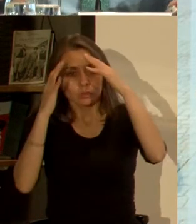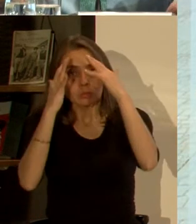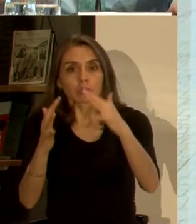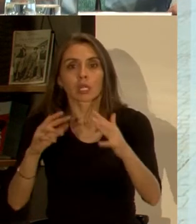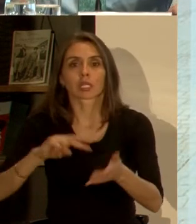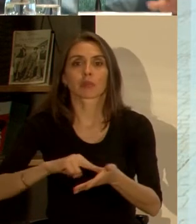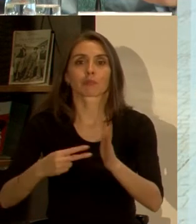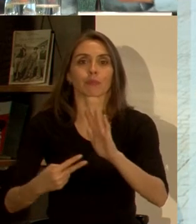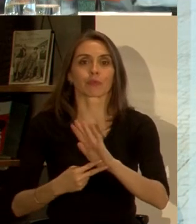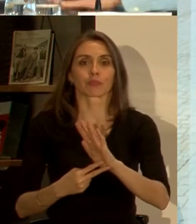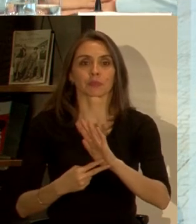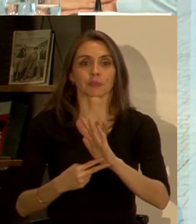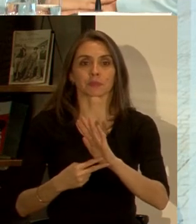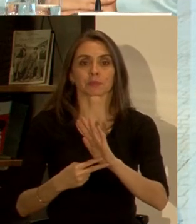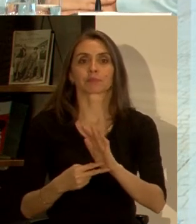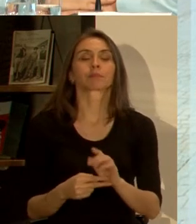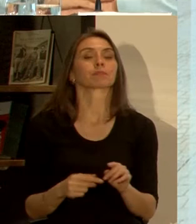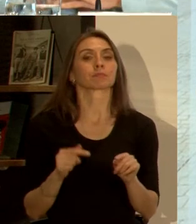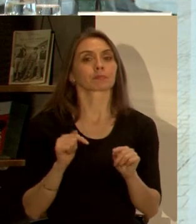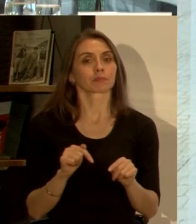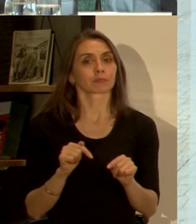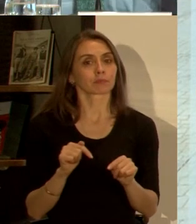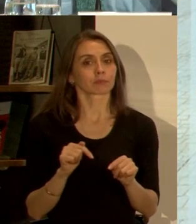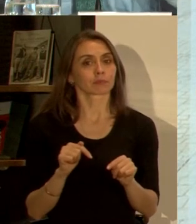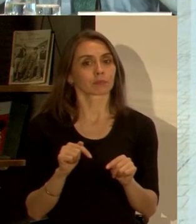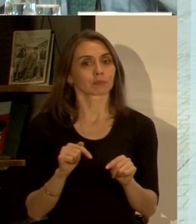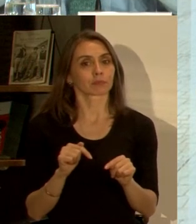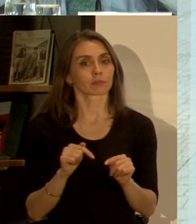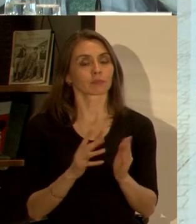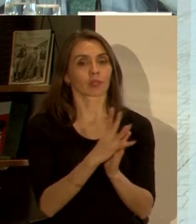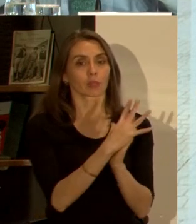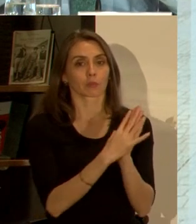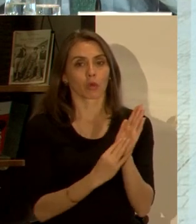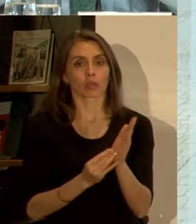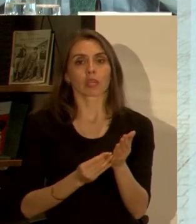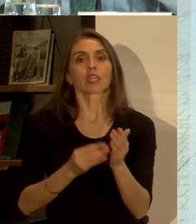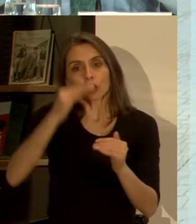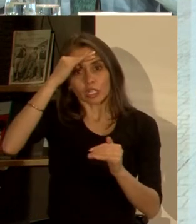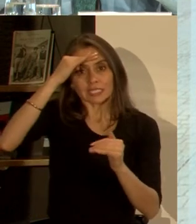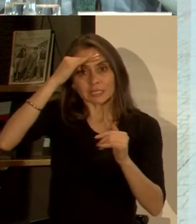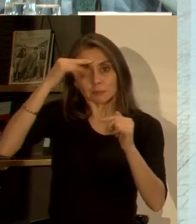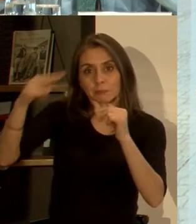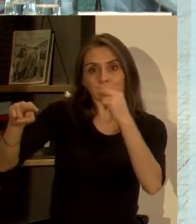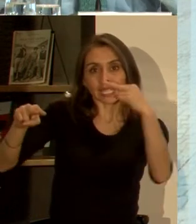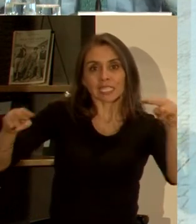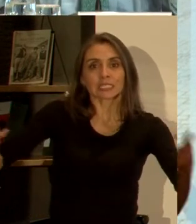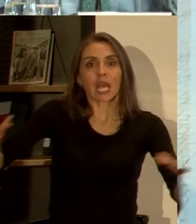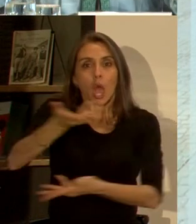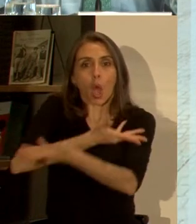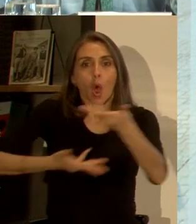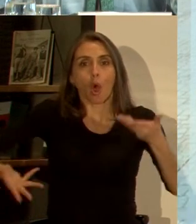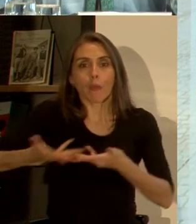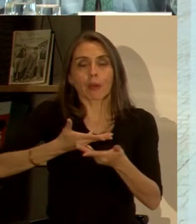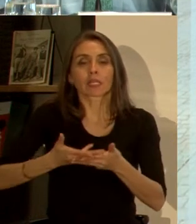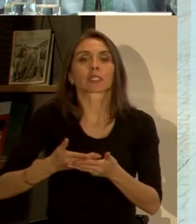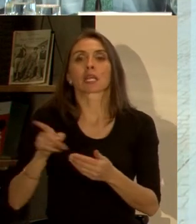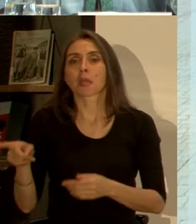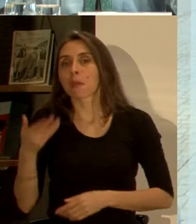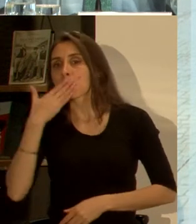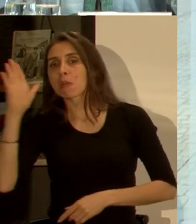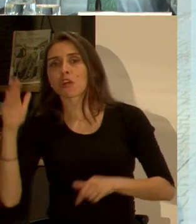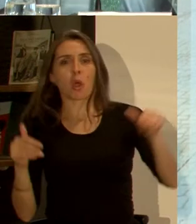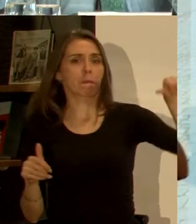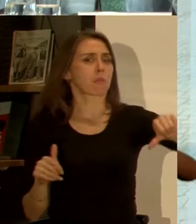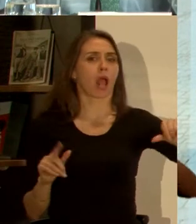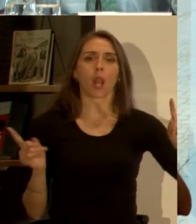problema. Pero esto pasa por el modelo de compartir las experiencias. No hay mejores unas que otras,